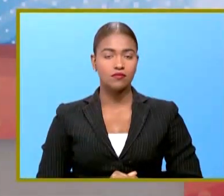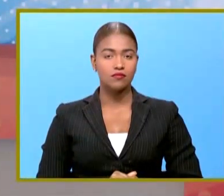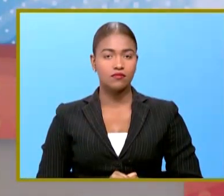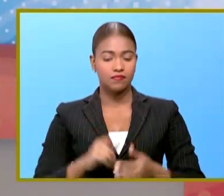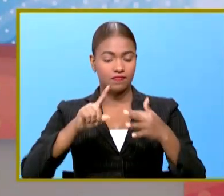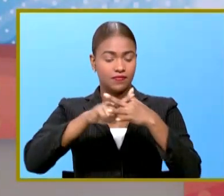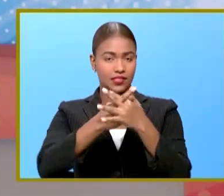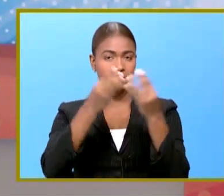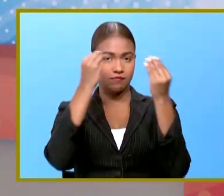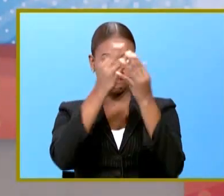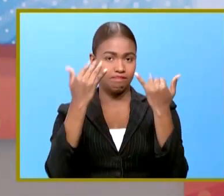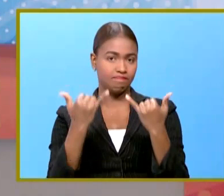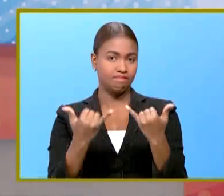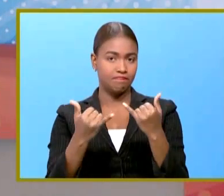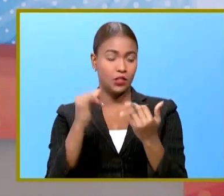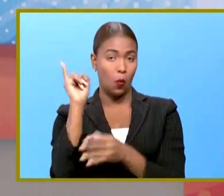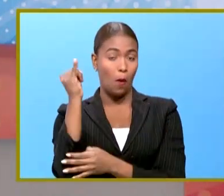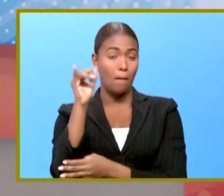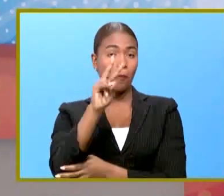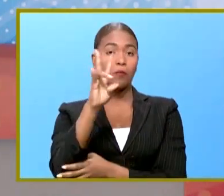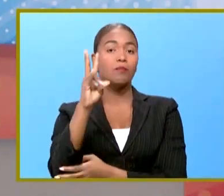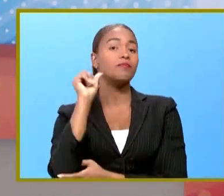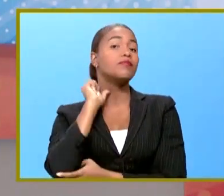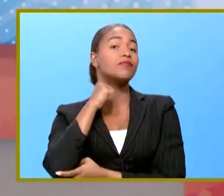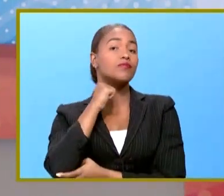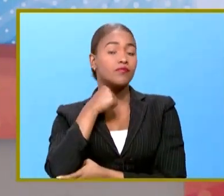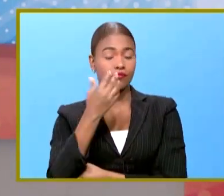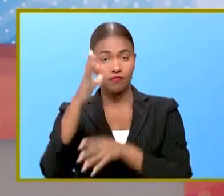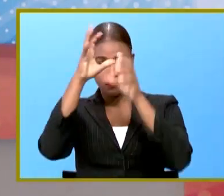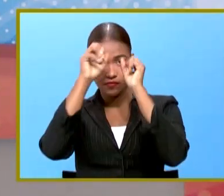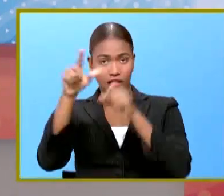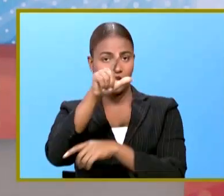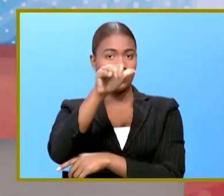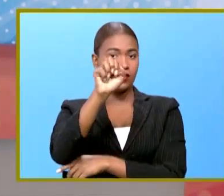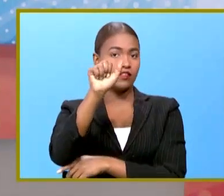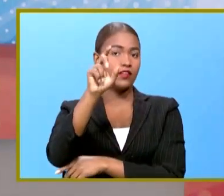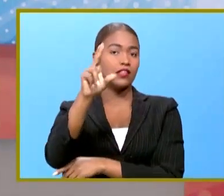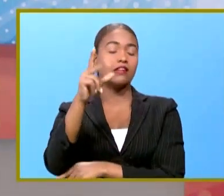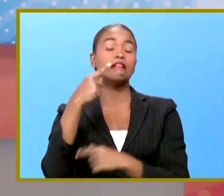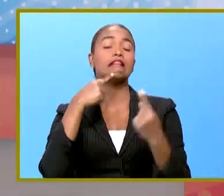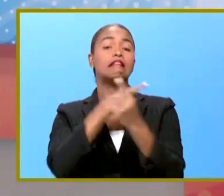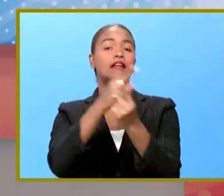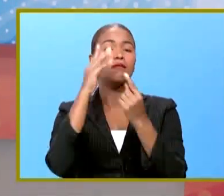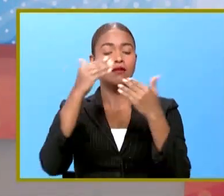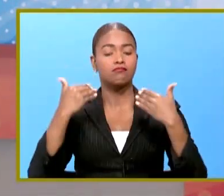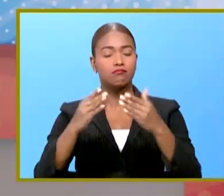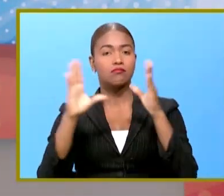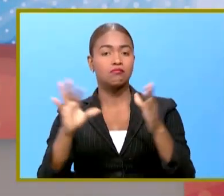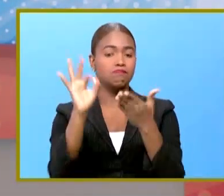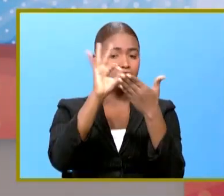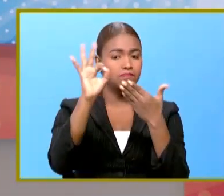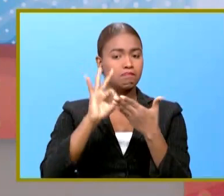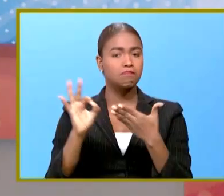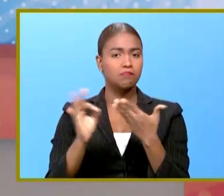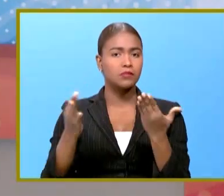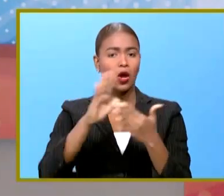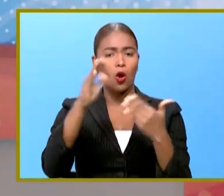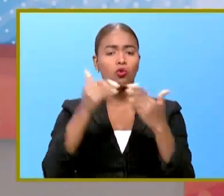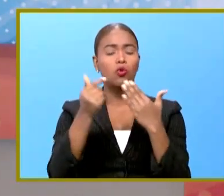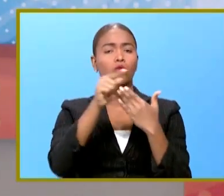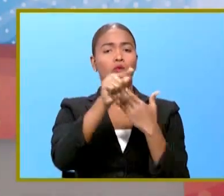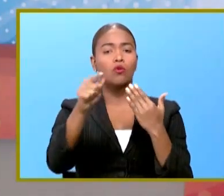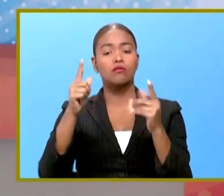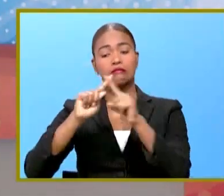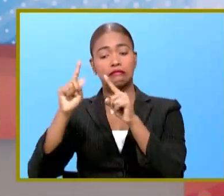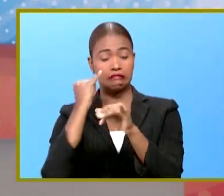Iniciamos con las informaciones de este jueves 27 de agosto. El presidente Luis Abinader anunció que se realizarán auditorías en todas